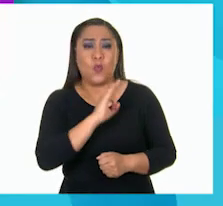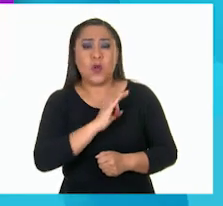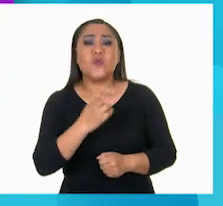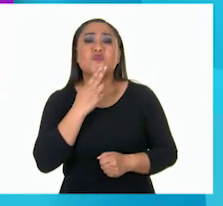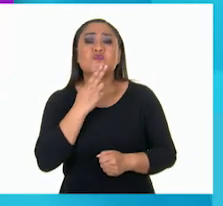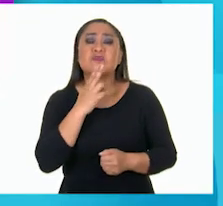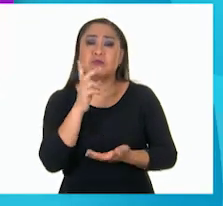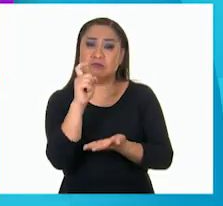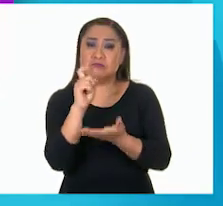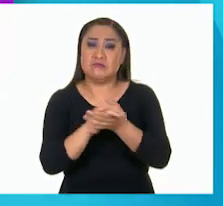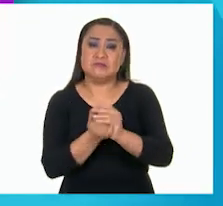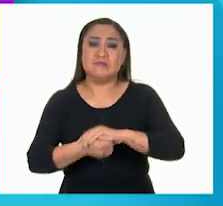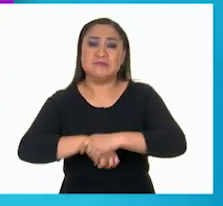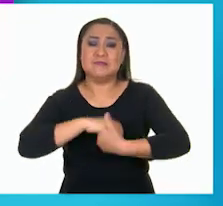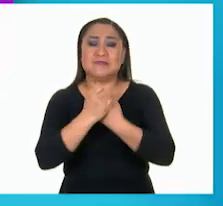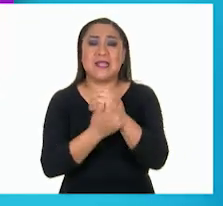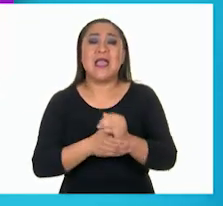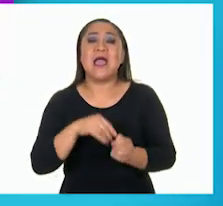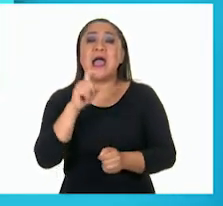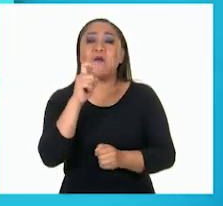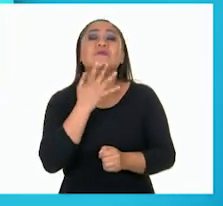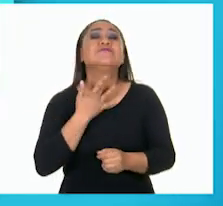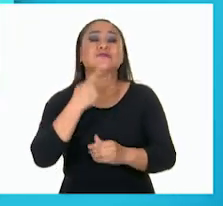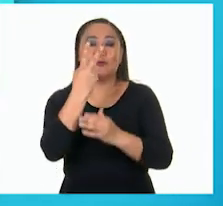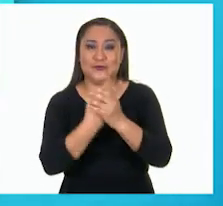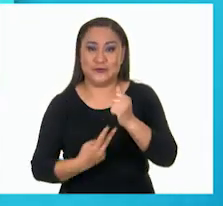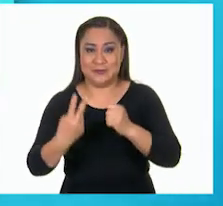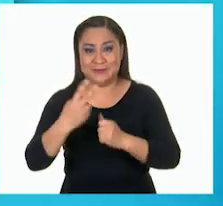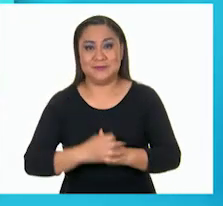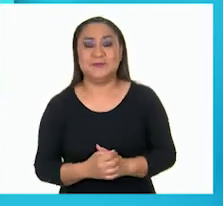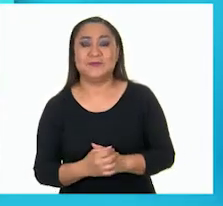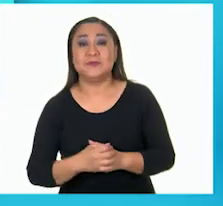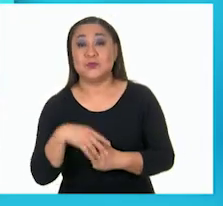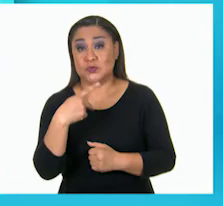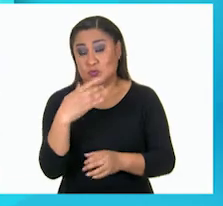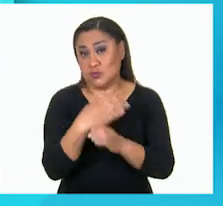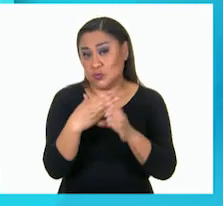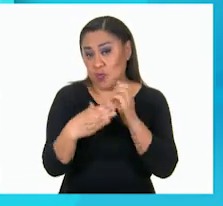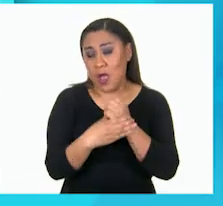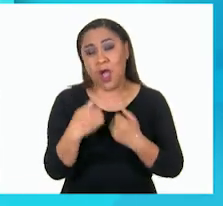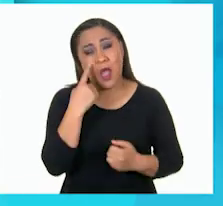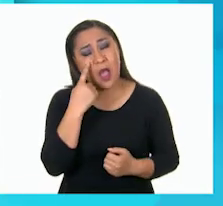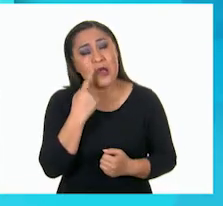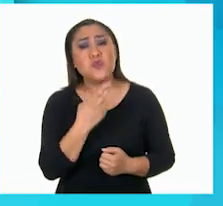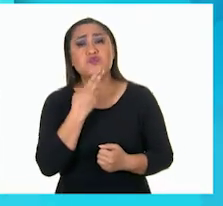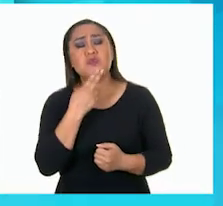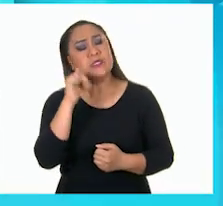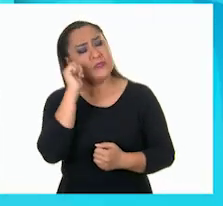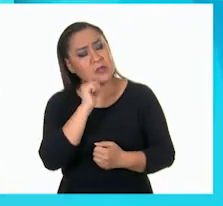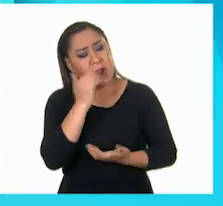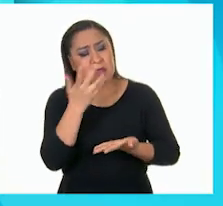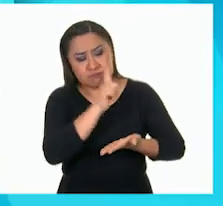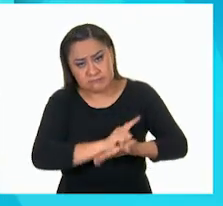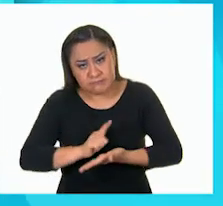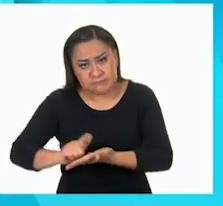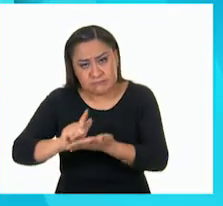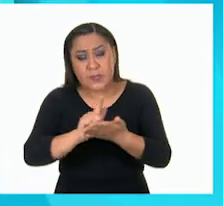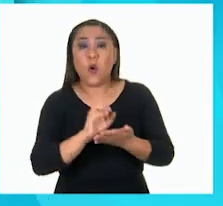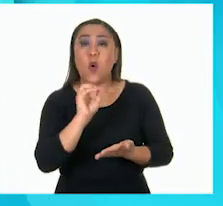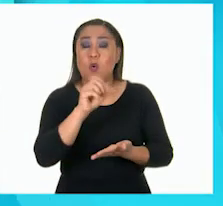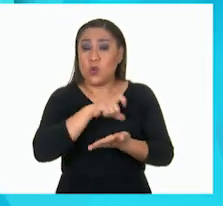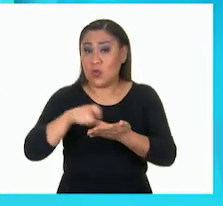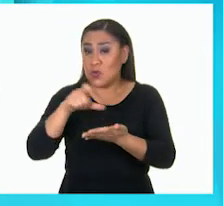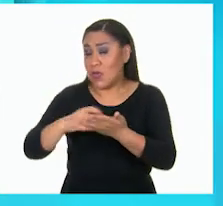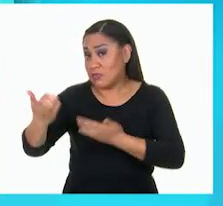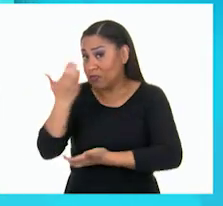desinfectante a base de agua y alcohol. Desinfecta las superficies de los objetos que más utilizas. También las